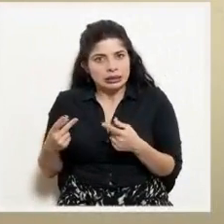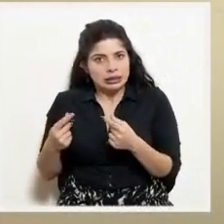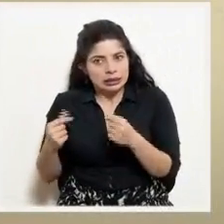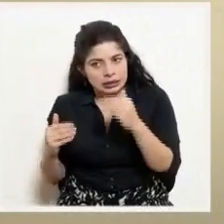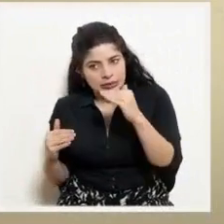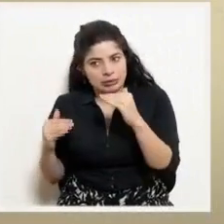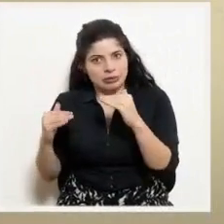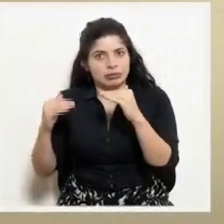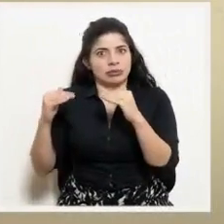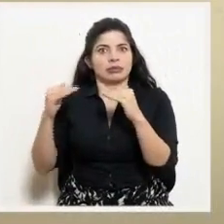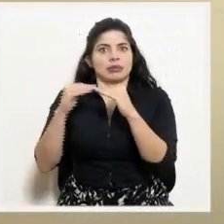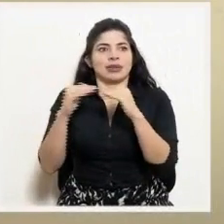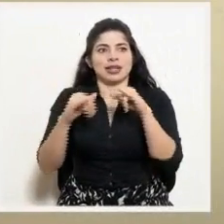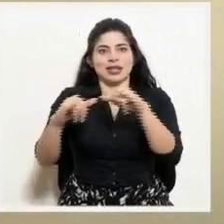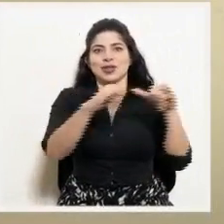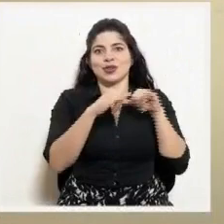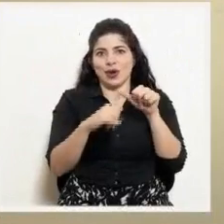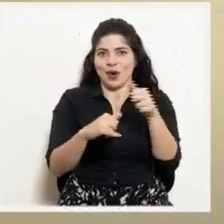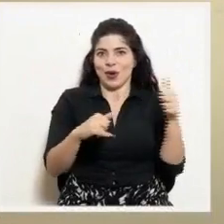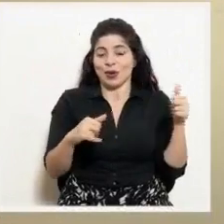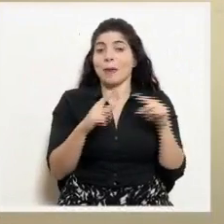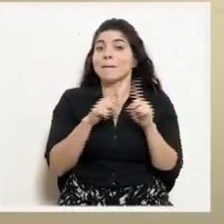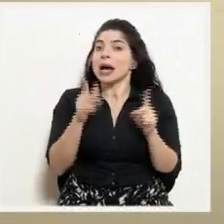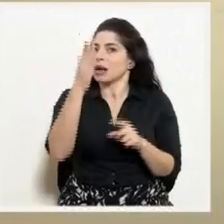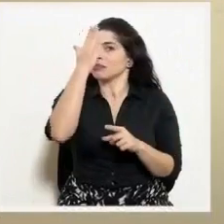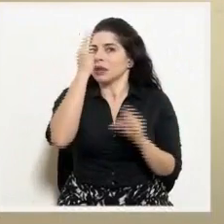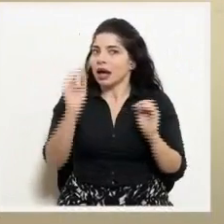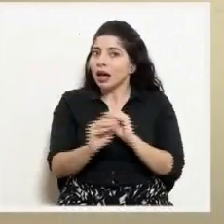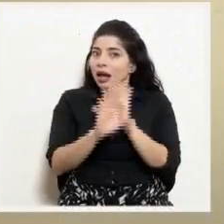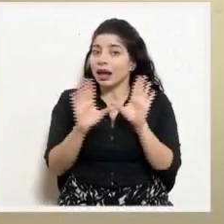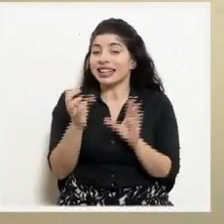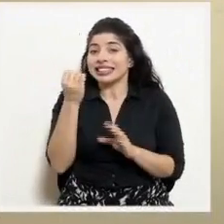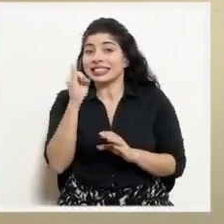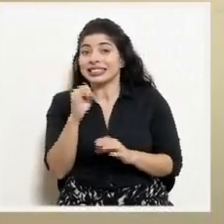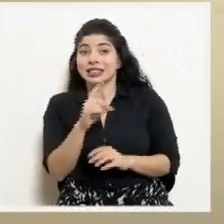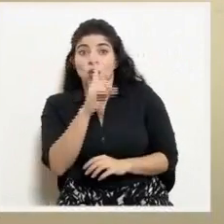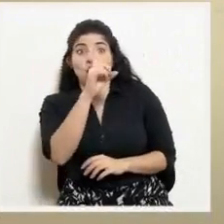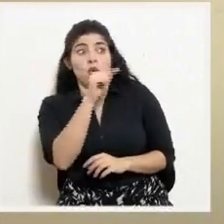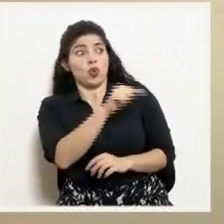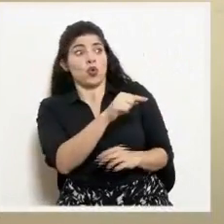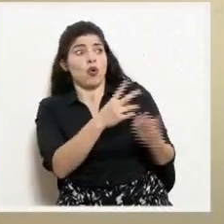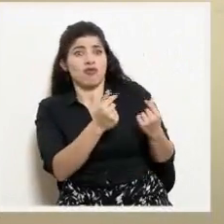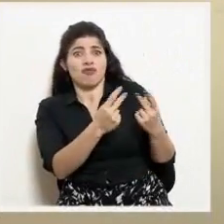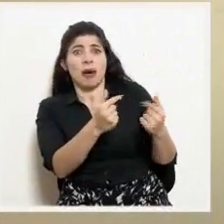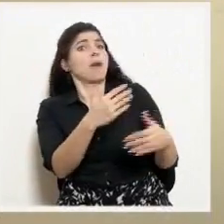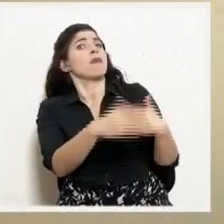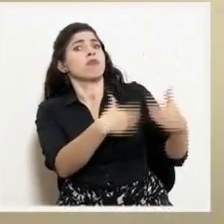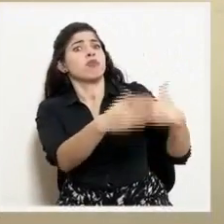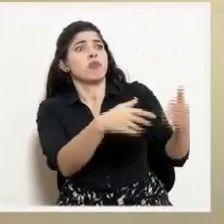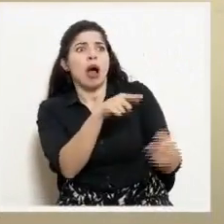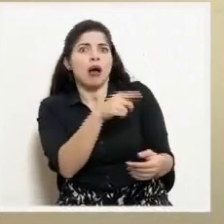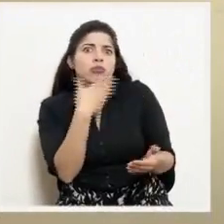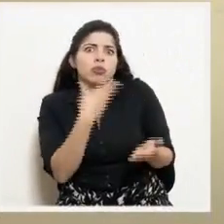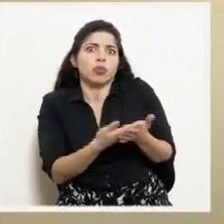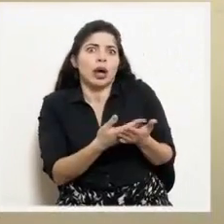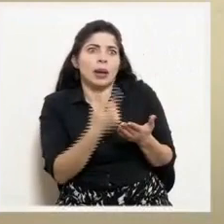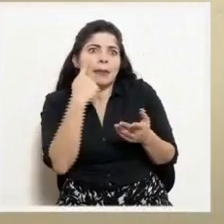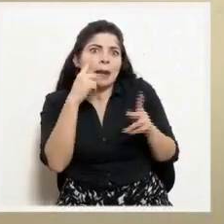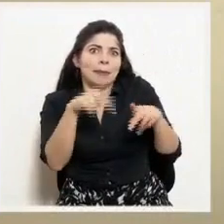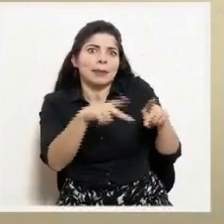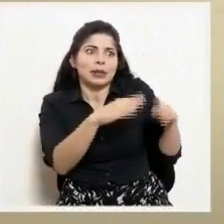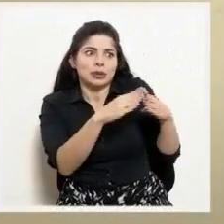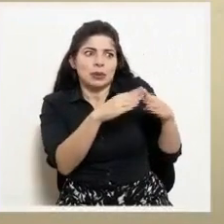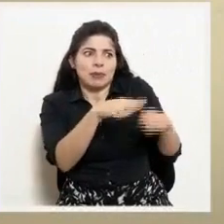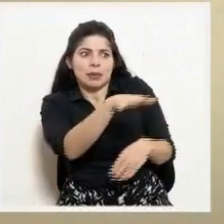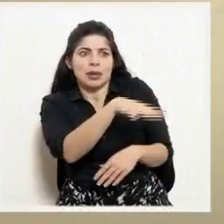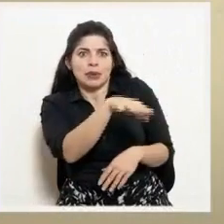un nivel que están los demás. Pero estando claros en que si alguien avanza muy rápido, eso es bueno para las personas que